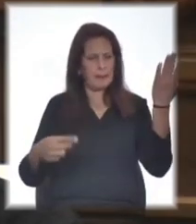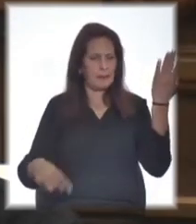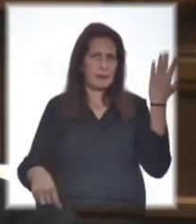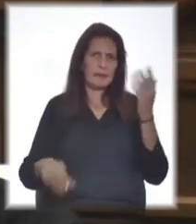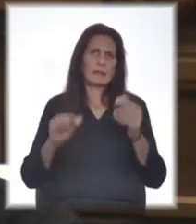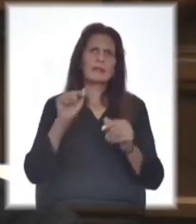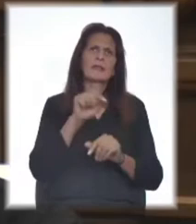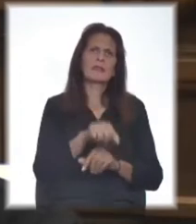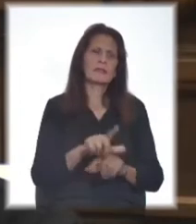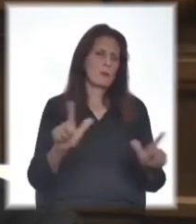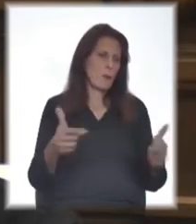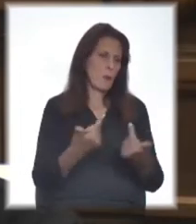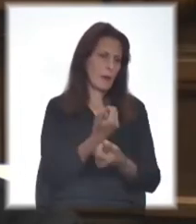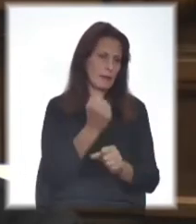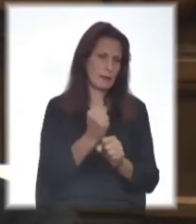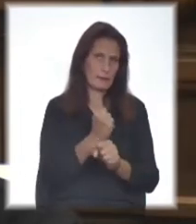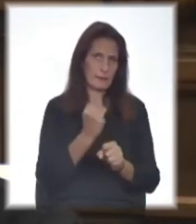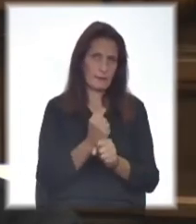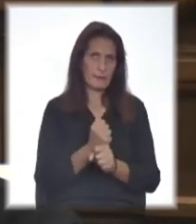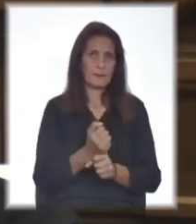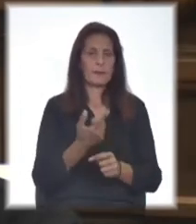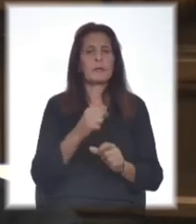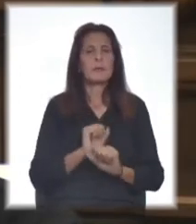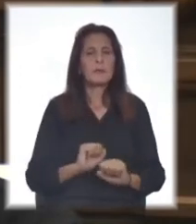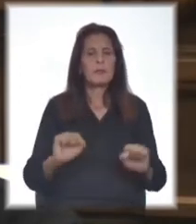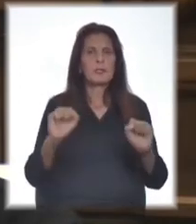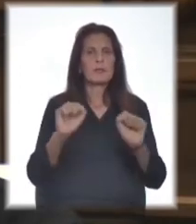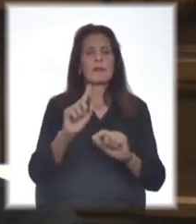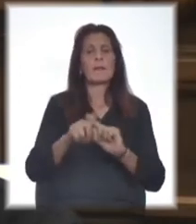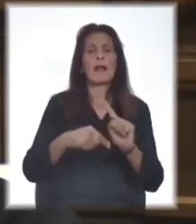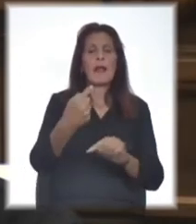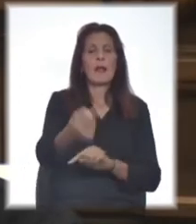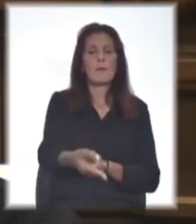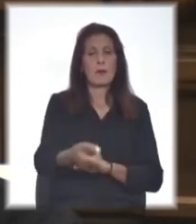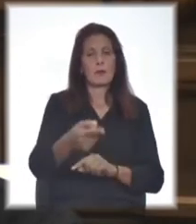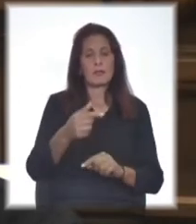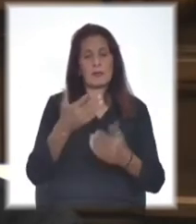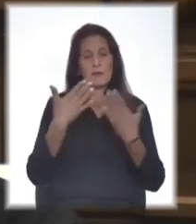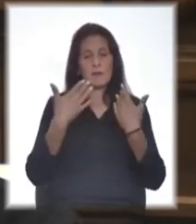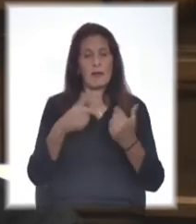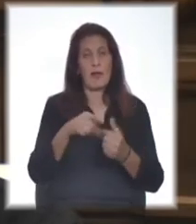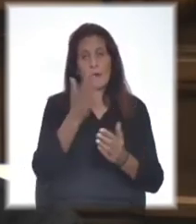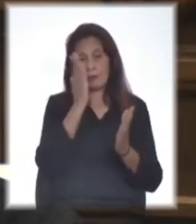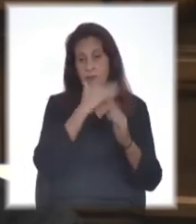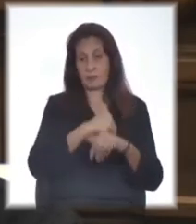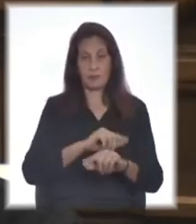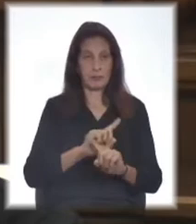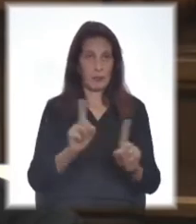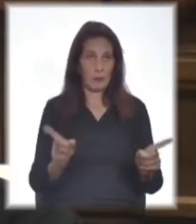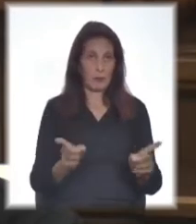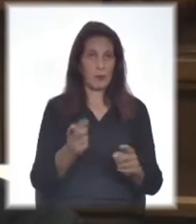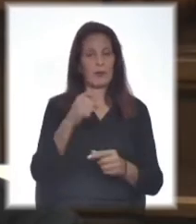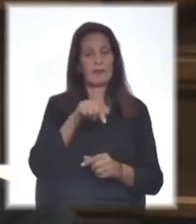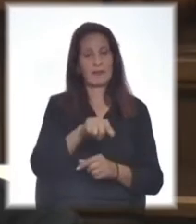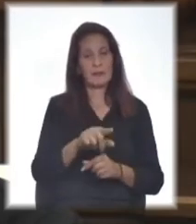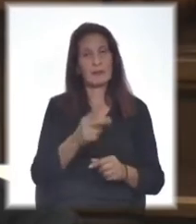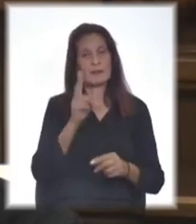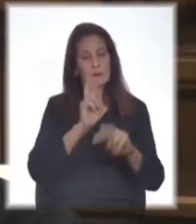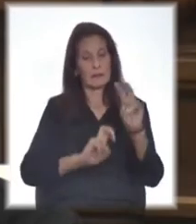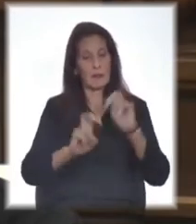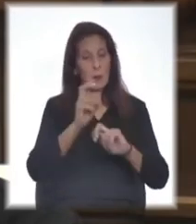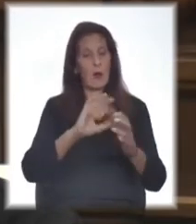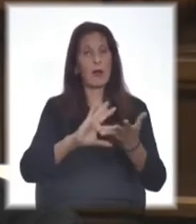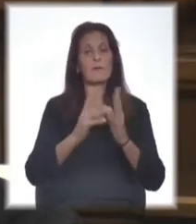que están sin trabajar. Y sin posibilidades de hacerlo en la próxima temporada que ya está encima. Y se han tomado medidas, sí, es verdad,